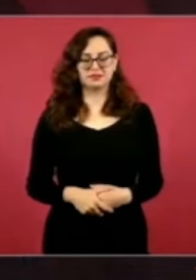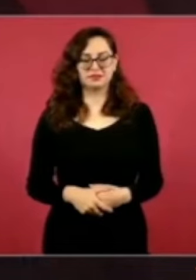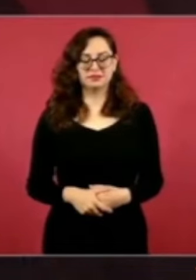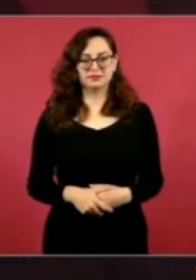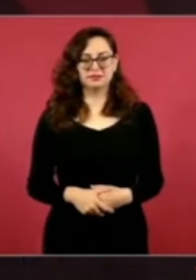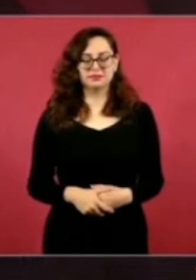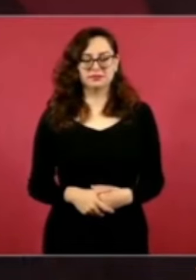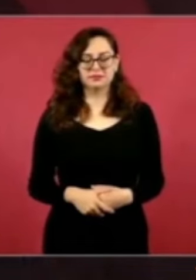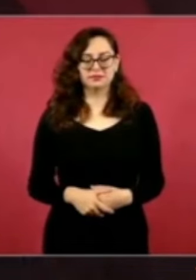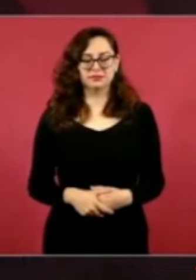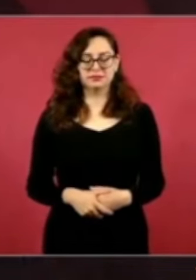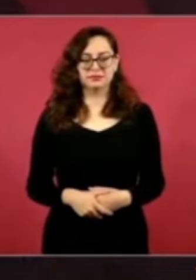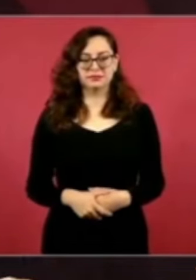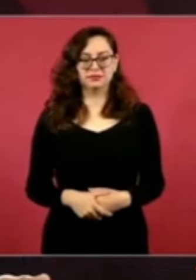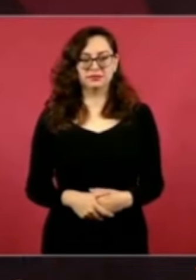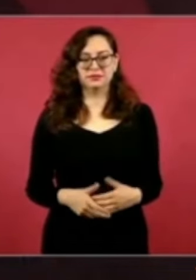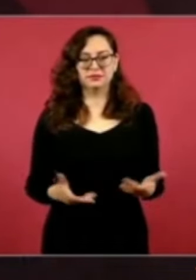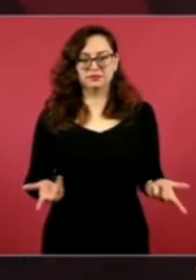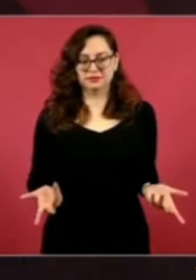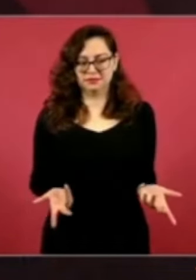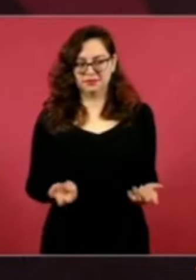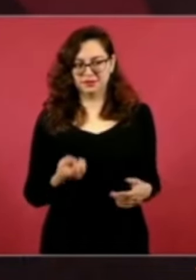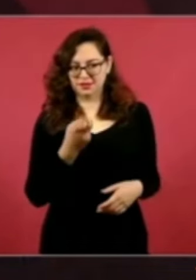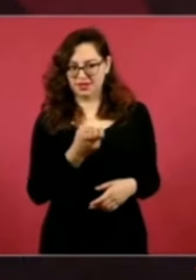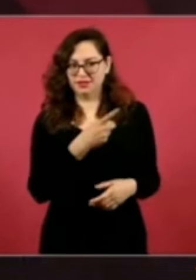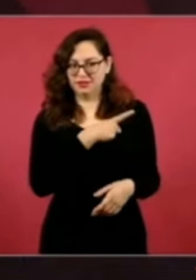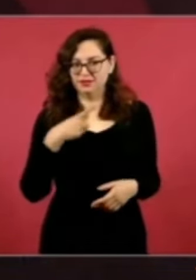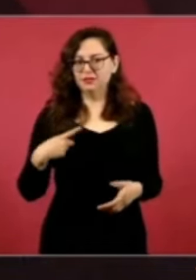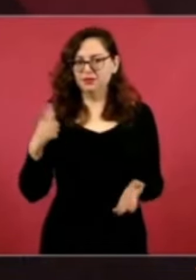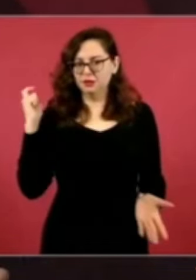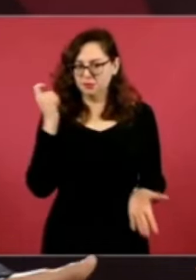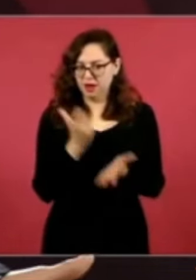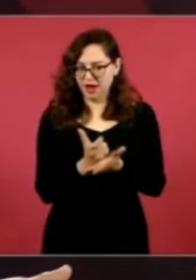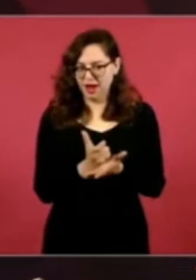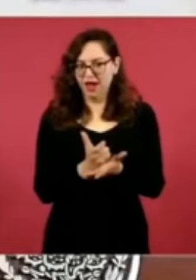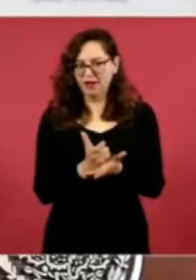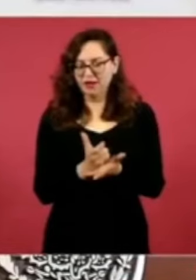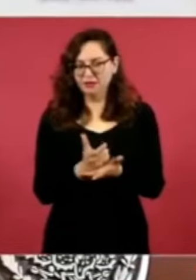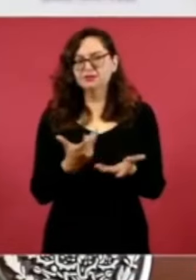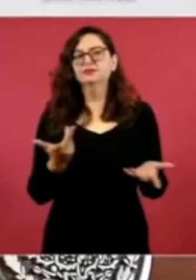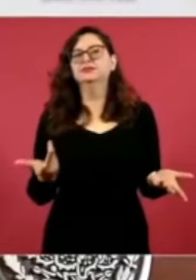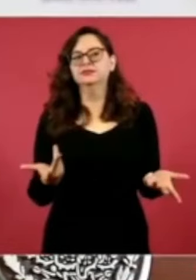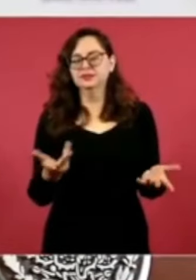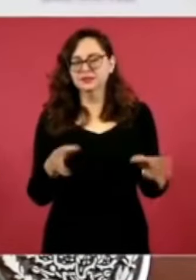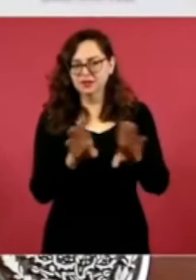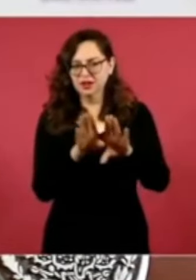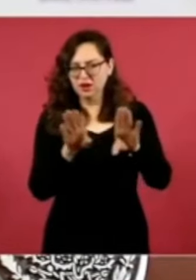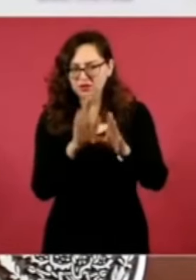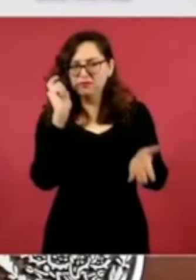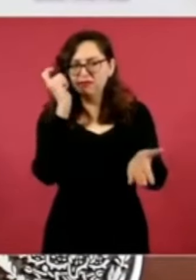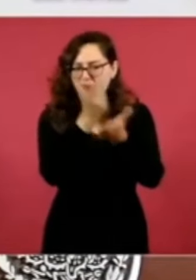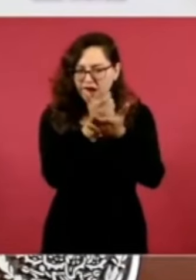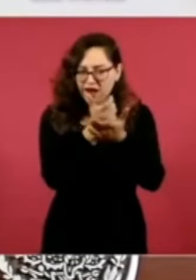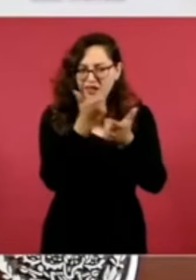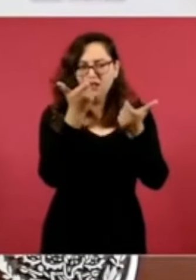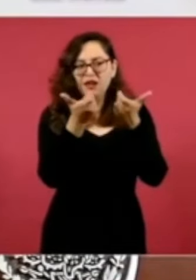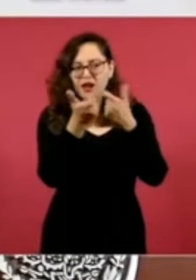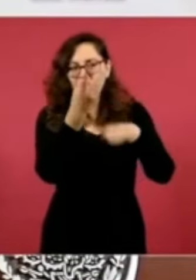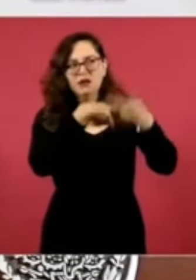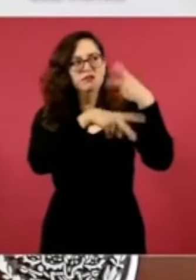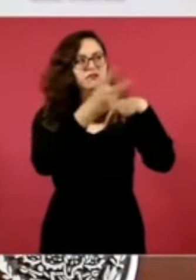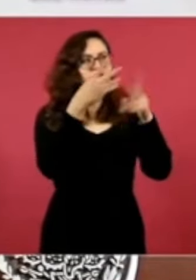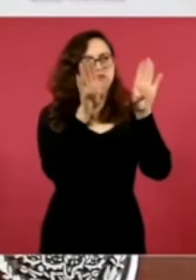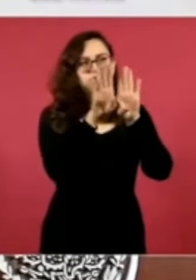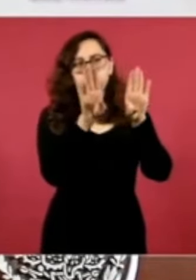¿Y el dinero? ¿De dónde se